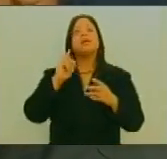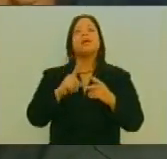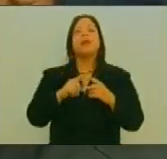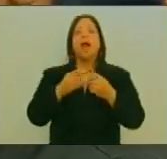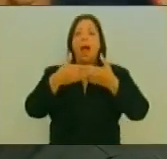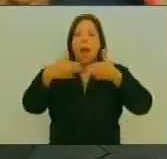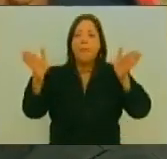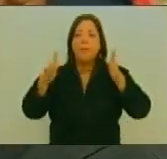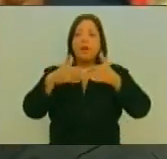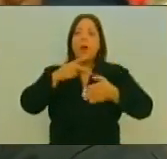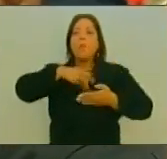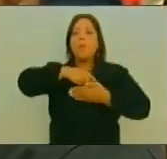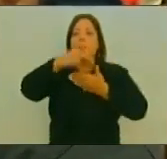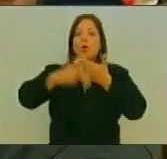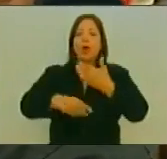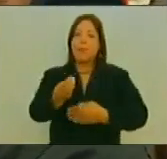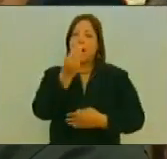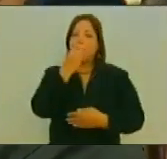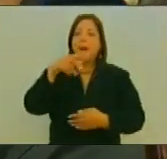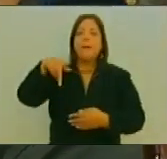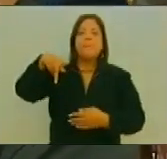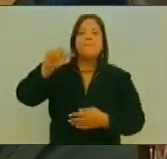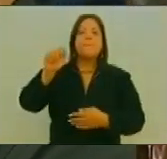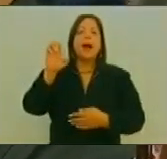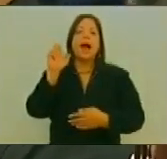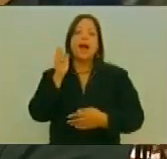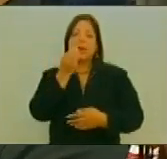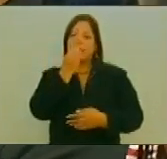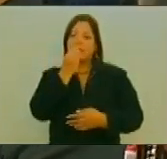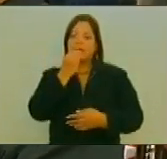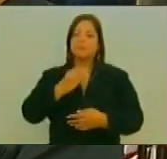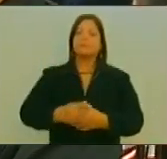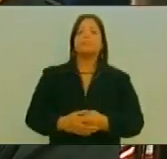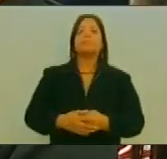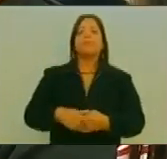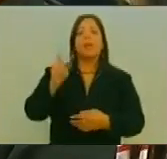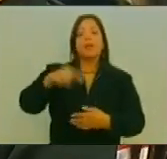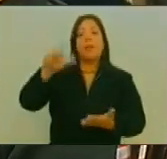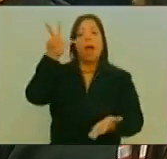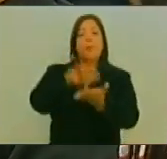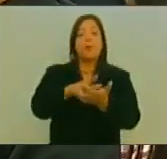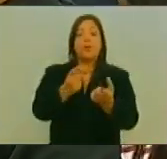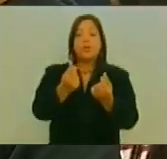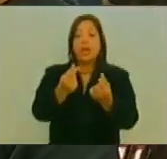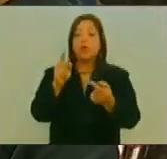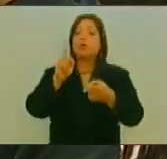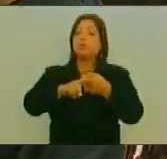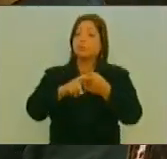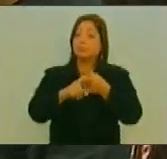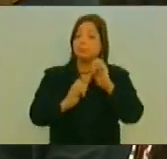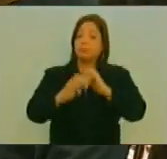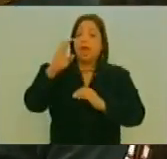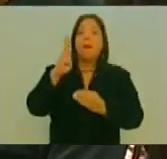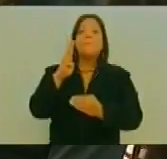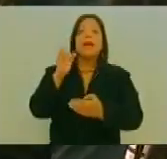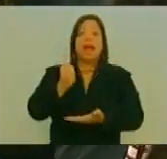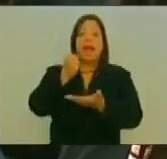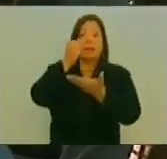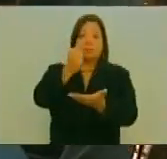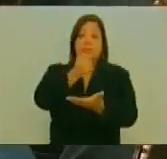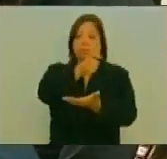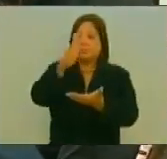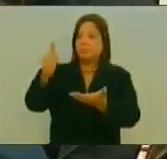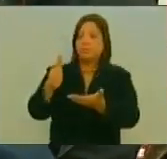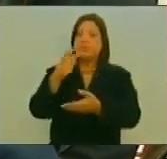Ampliación Del Programa De Alimentación Escolar El PAE La Aprobación De Recursos Para El Incremento De Las Becas Estudiantiles